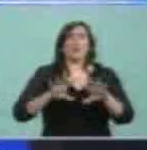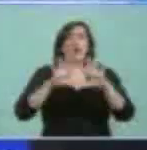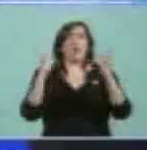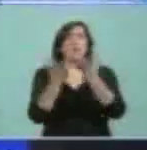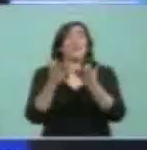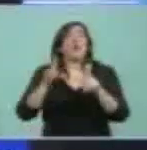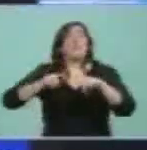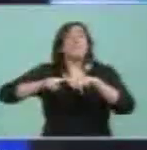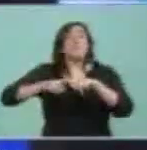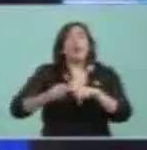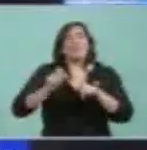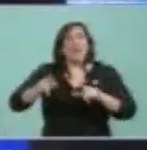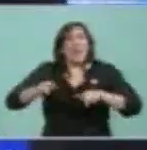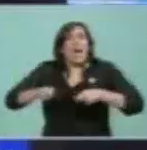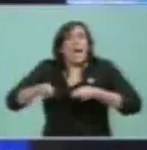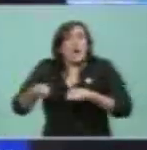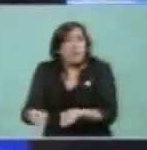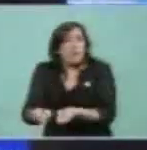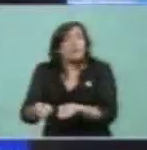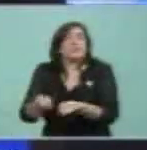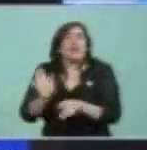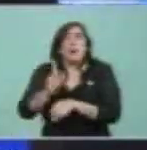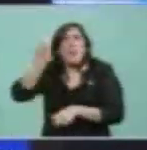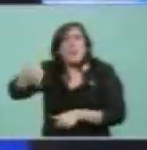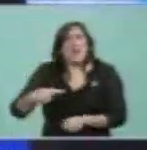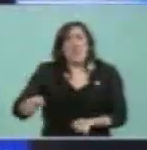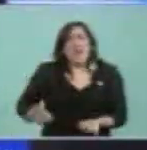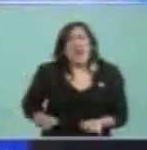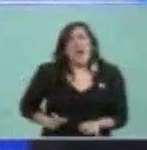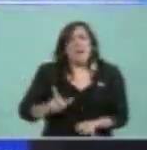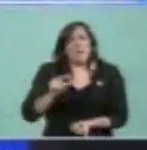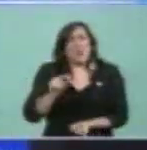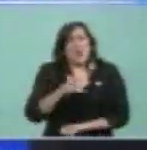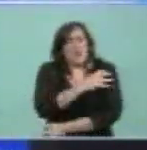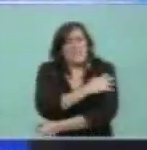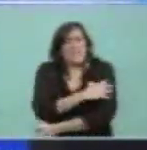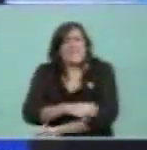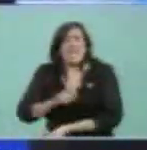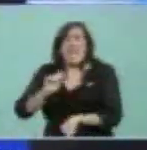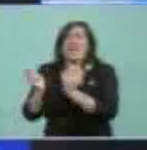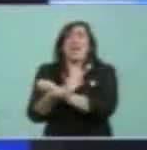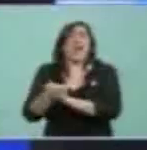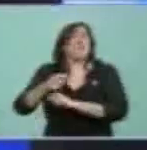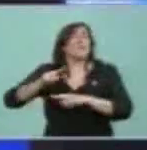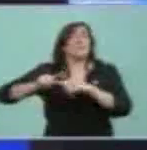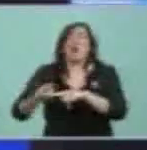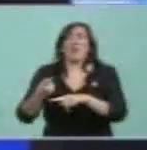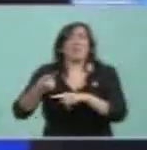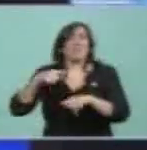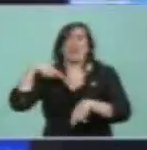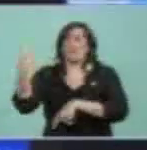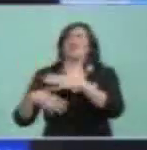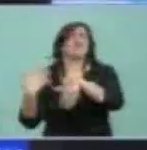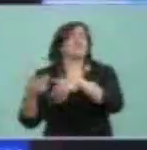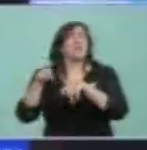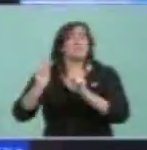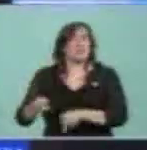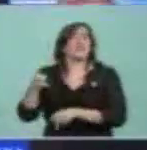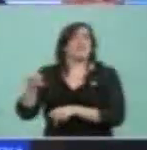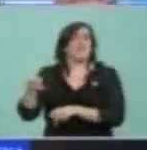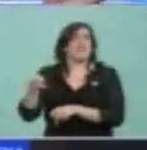de ajuste solo traen miseria, hambre, dolor y cambios políticos impredecibles, es además,